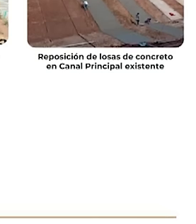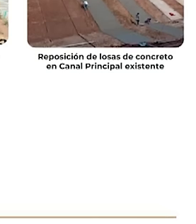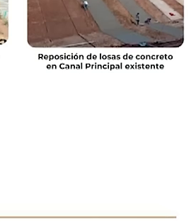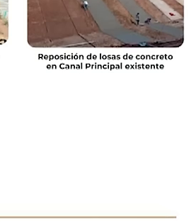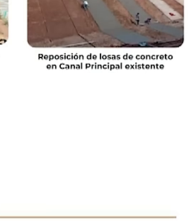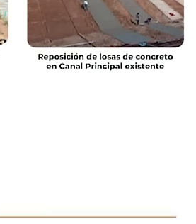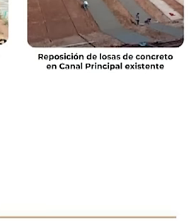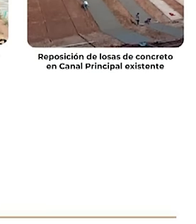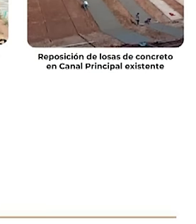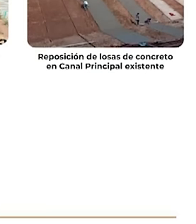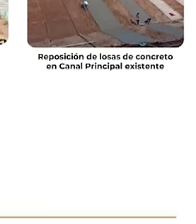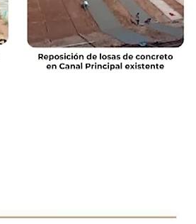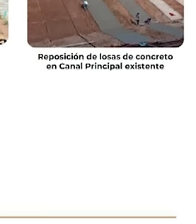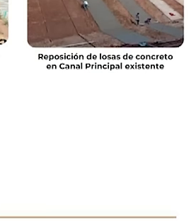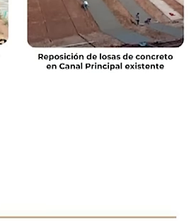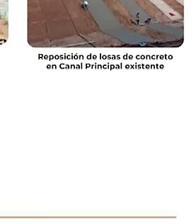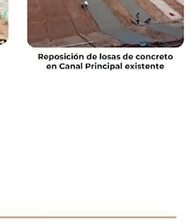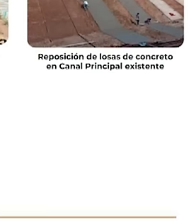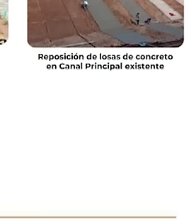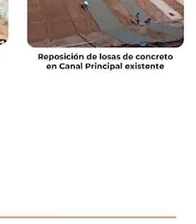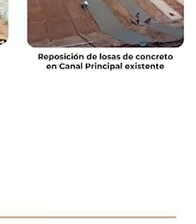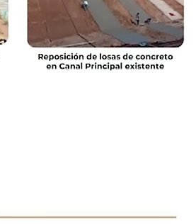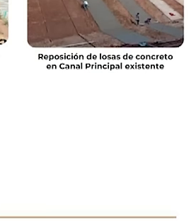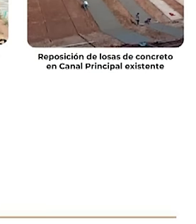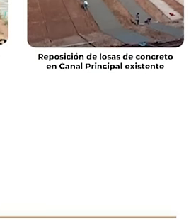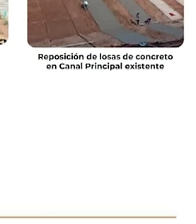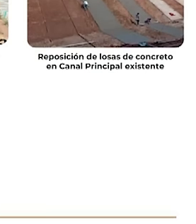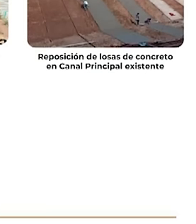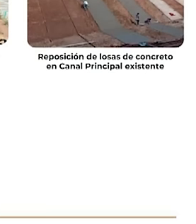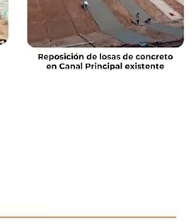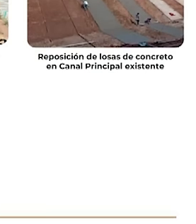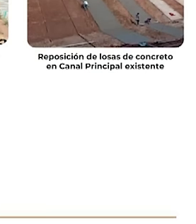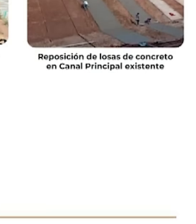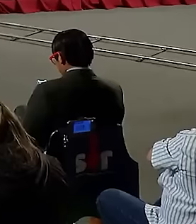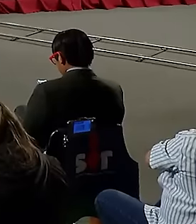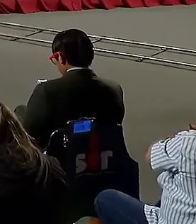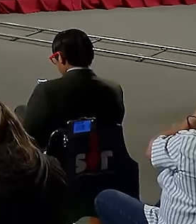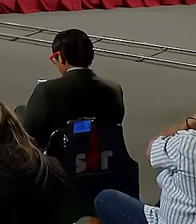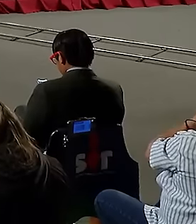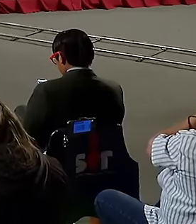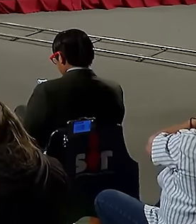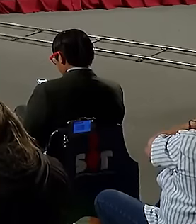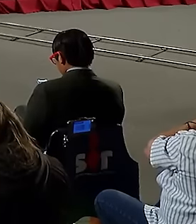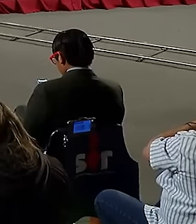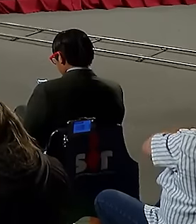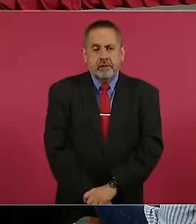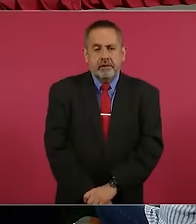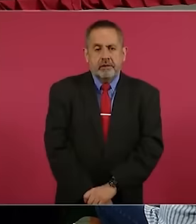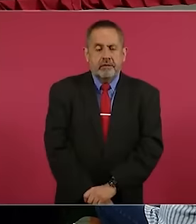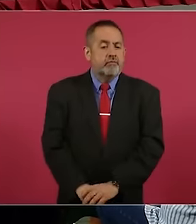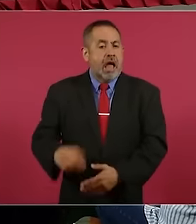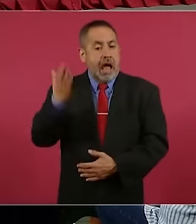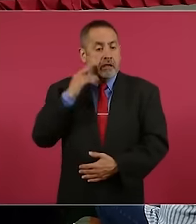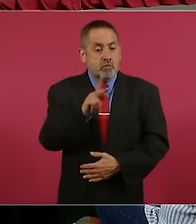efectivos. Los compromisos que realizó el presidente con la comunidad yaqui, con los